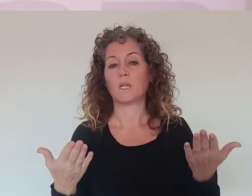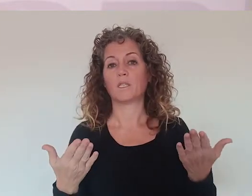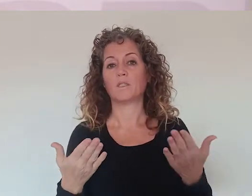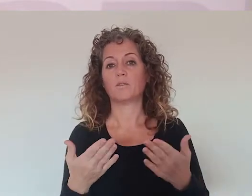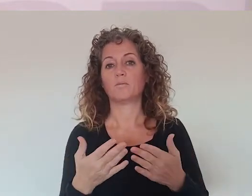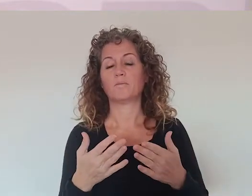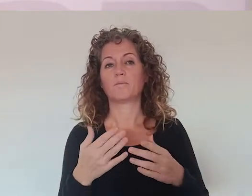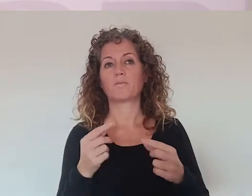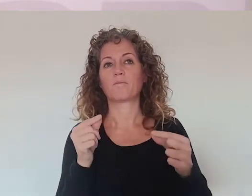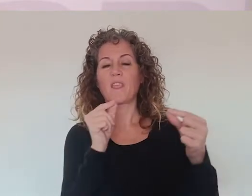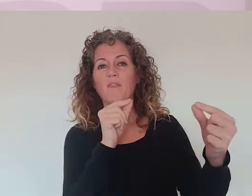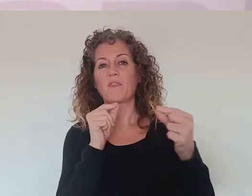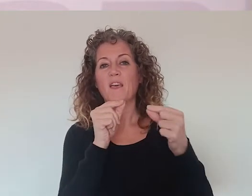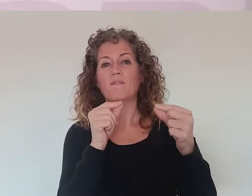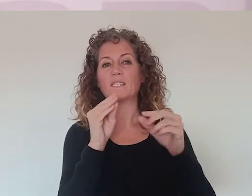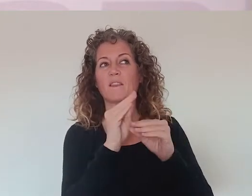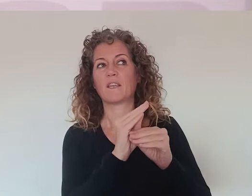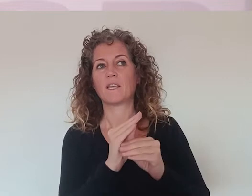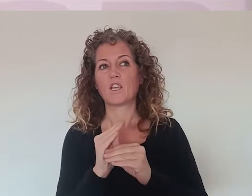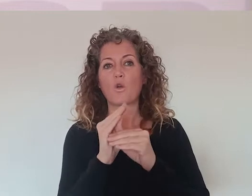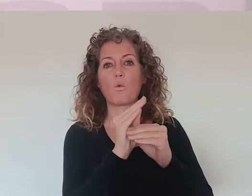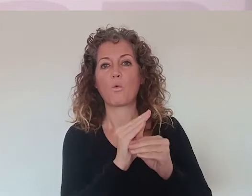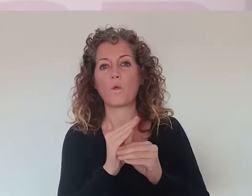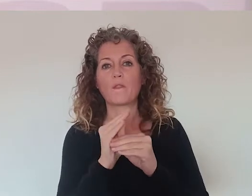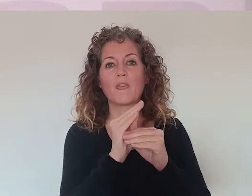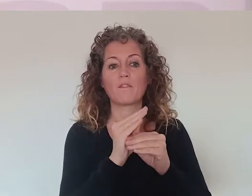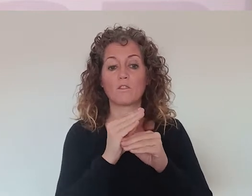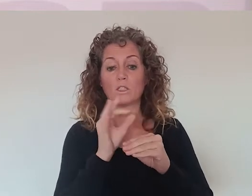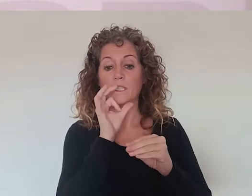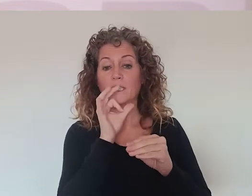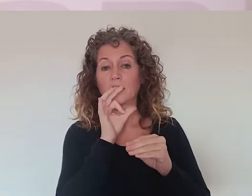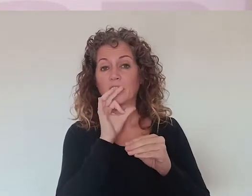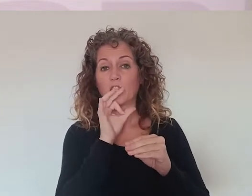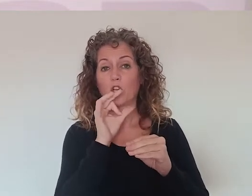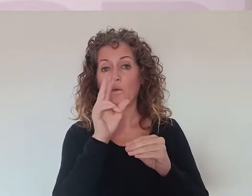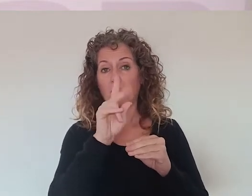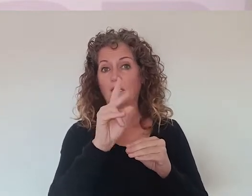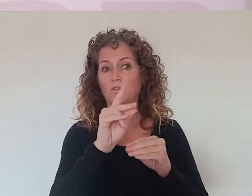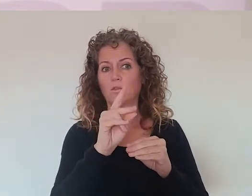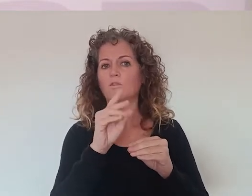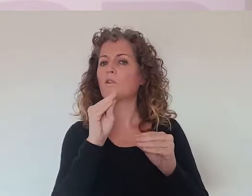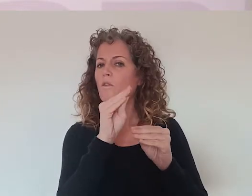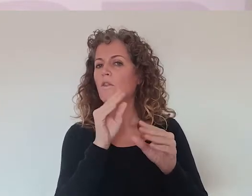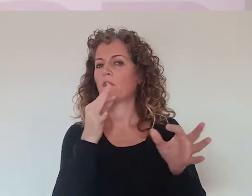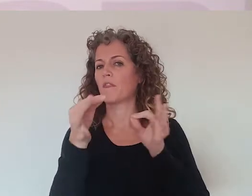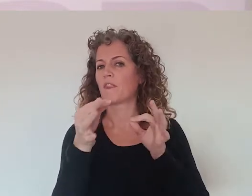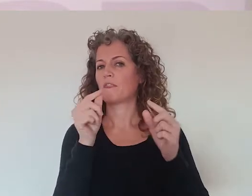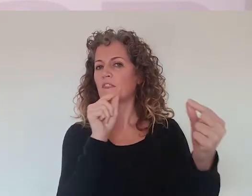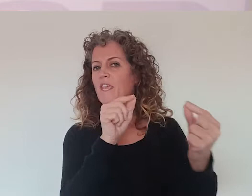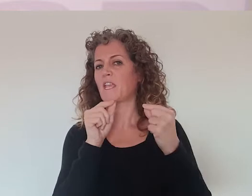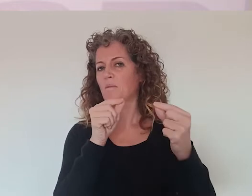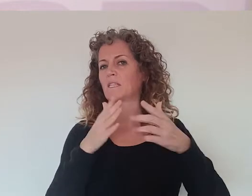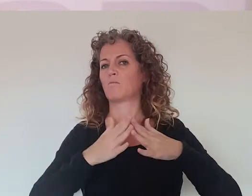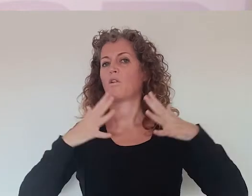cuidado que vamos a tener en el futuro. Pero en cualquier caso, el debate de los cuidados en este siglo